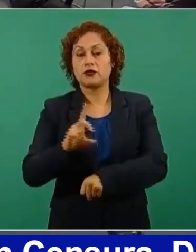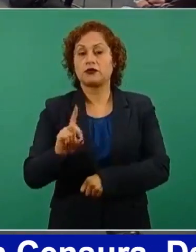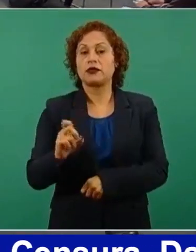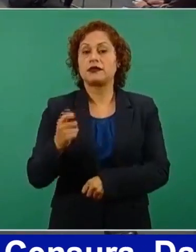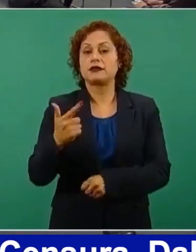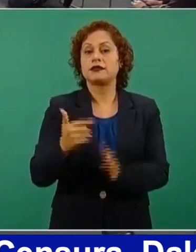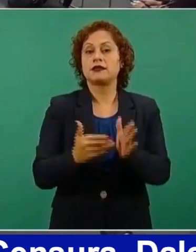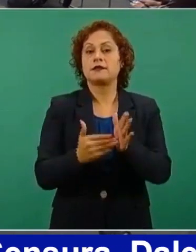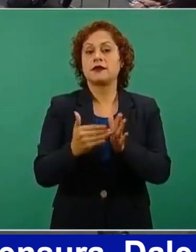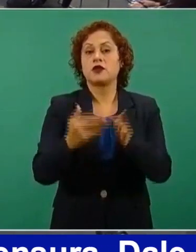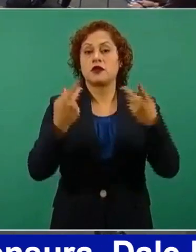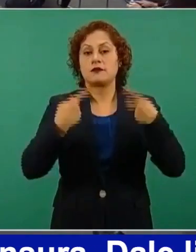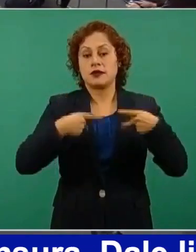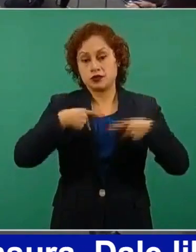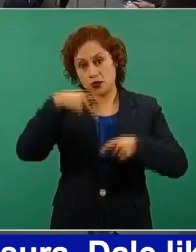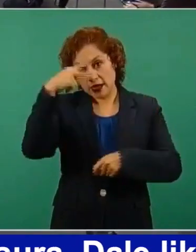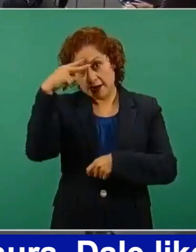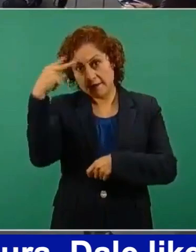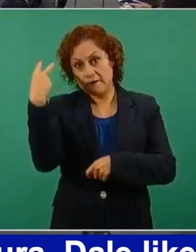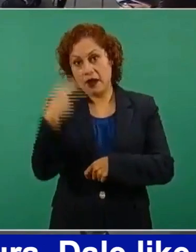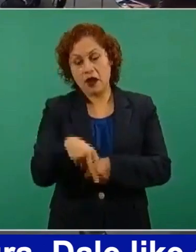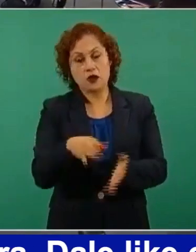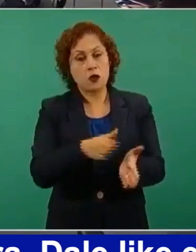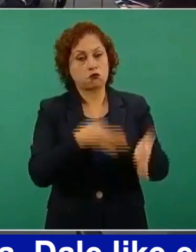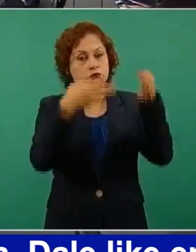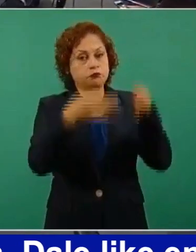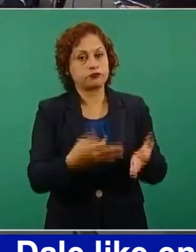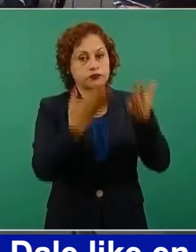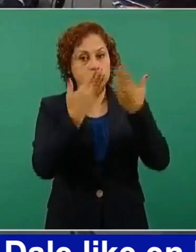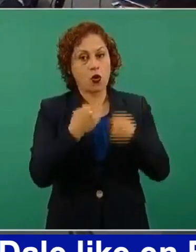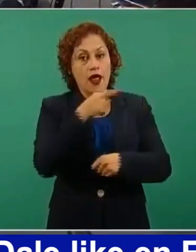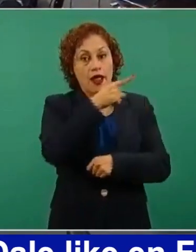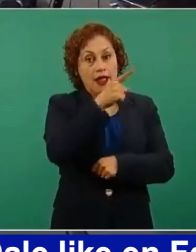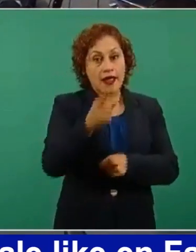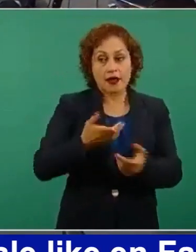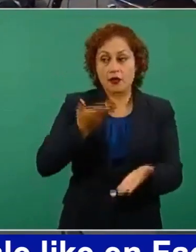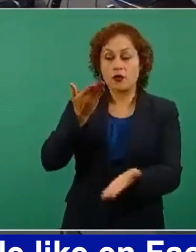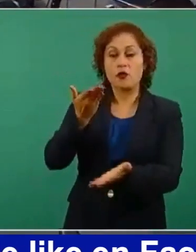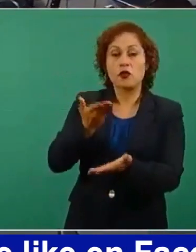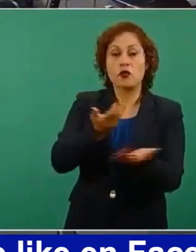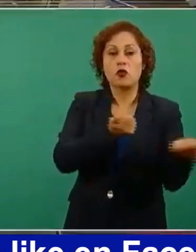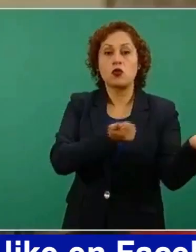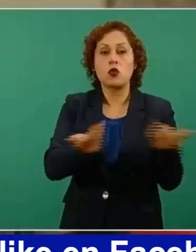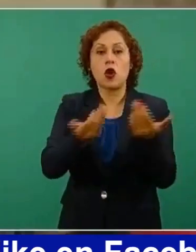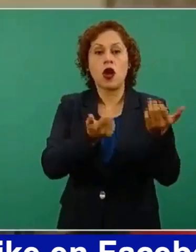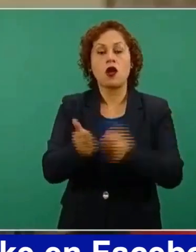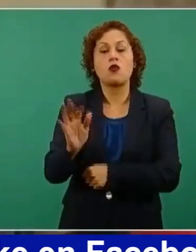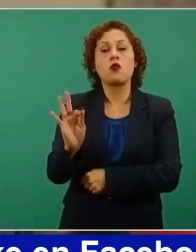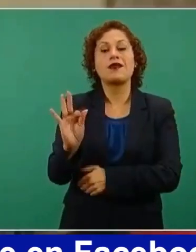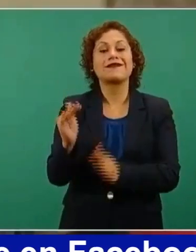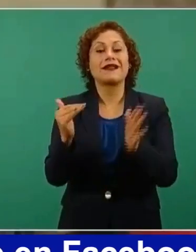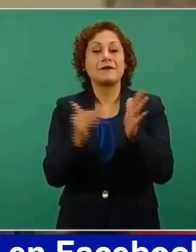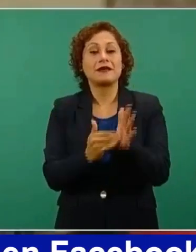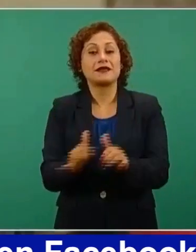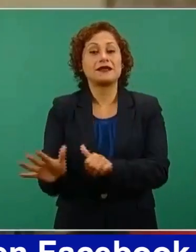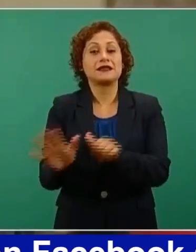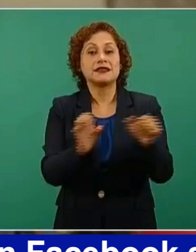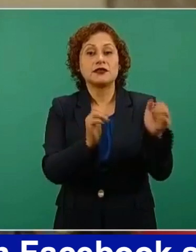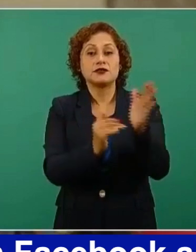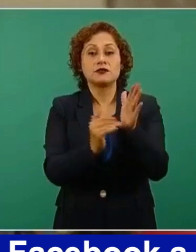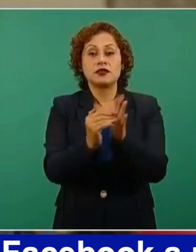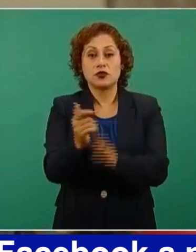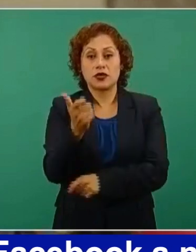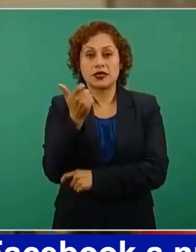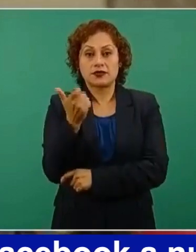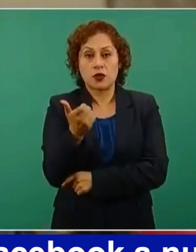de mexicanos indocumentados, quienes enviaron a México 40 mil 600 millones de dólares por concepto de